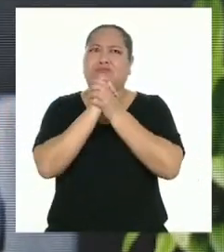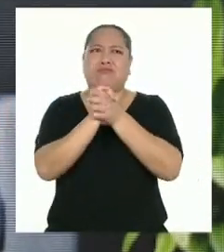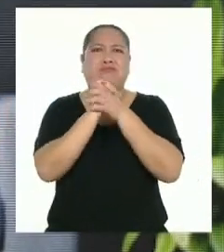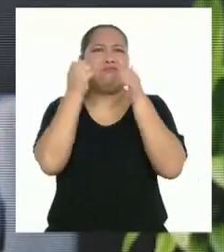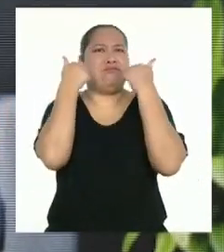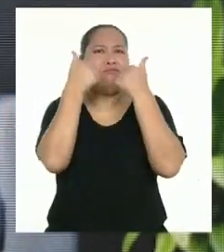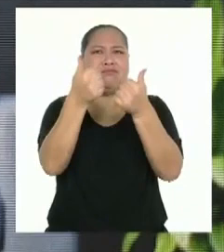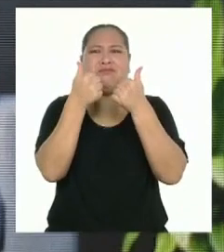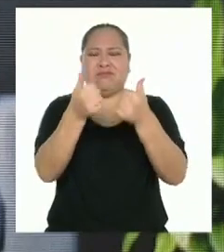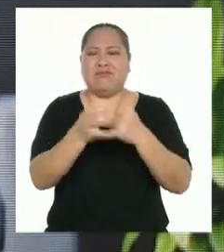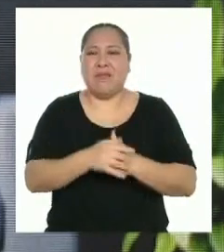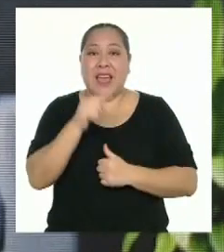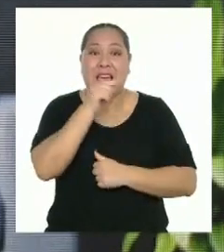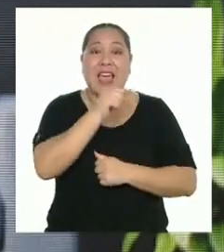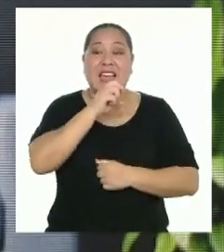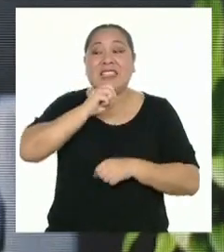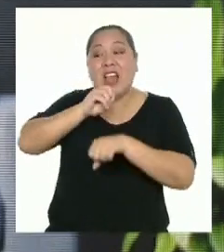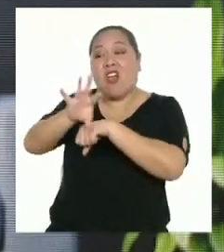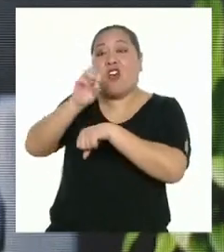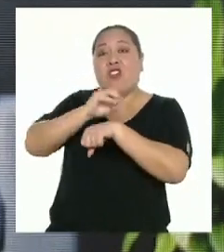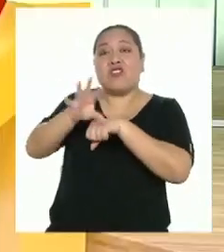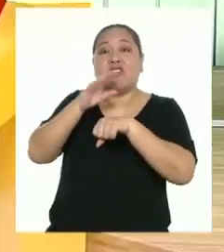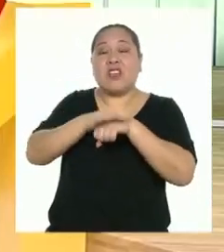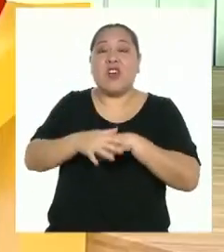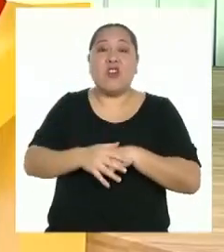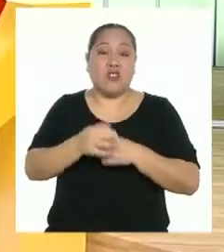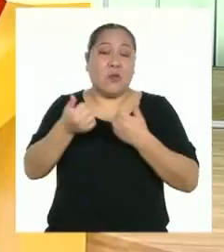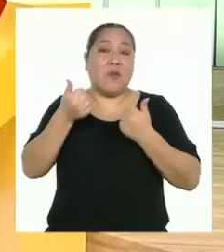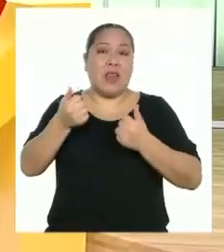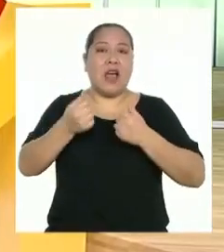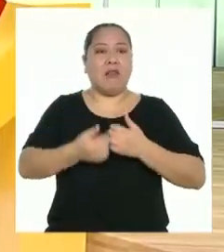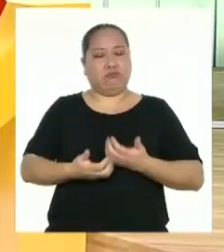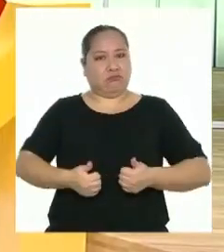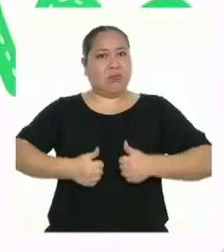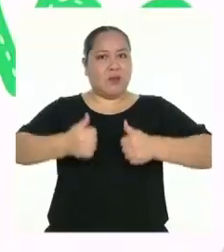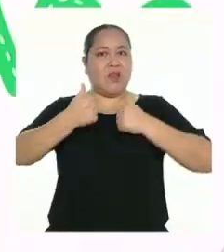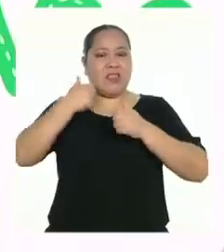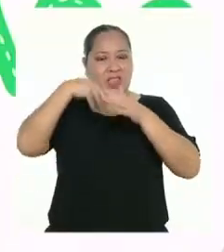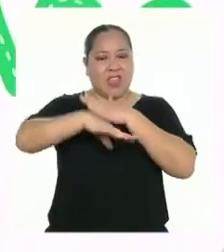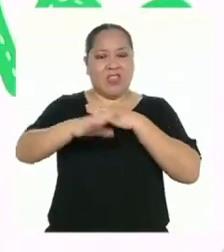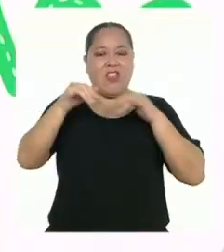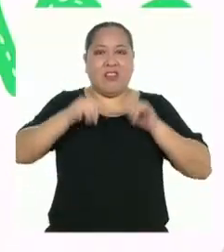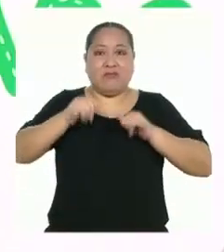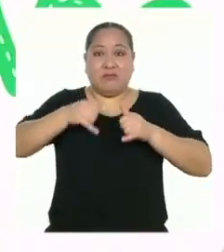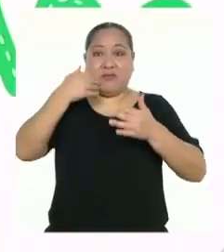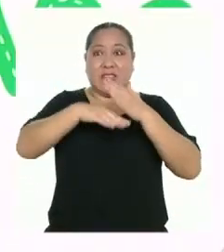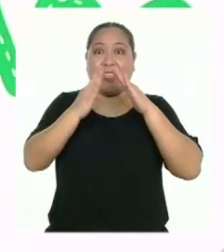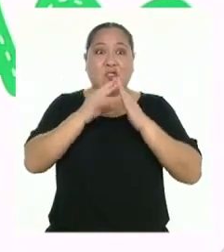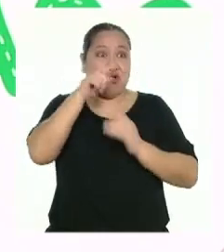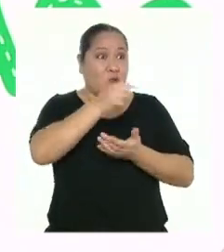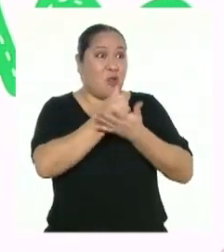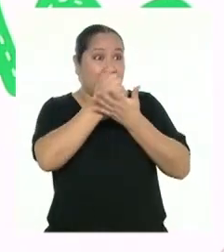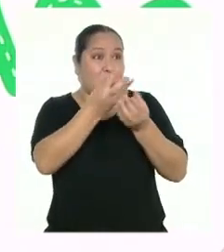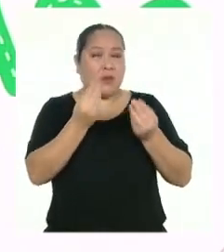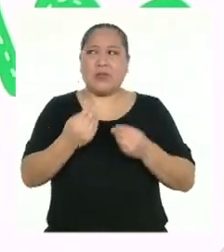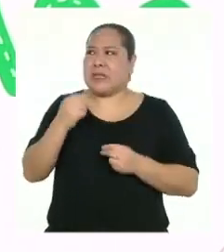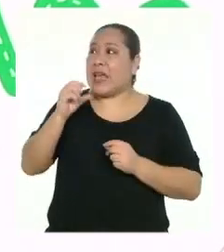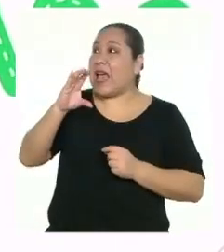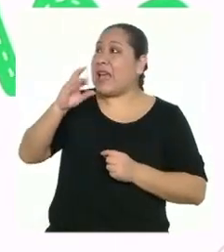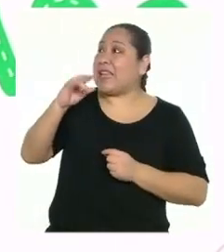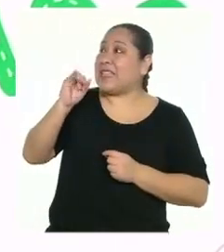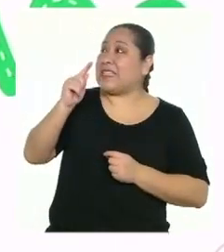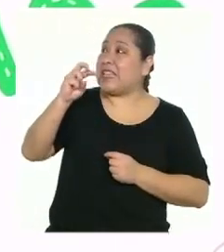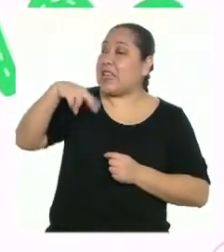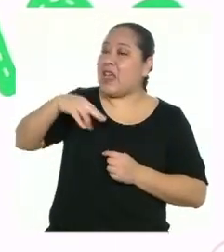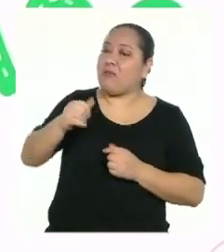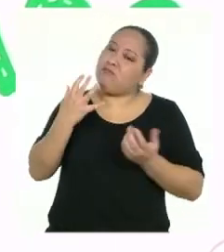excelentes consejos para la convivencia durante la cuarentena. Dice que tú le ayudaste mucho. Sí, claro. Cristina es como mi hermana menor.